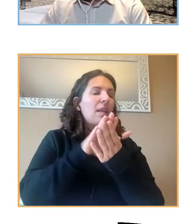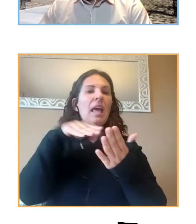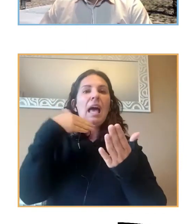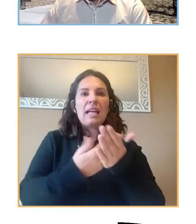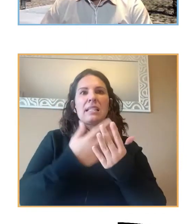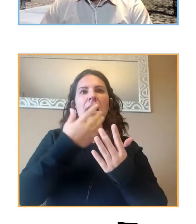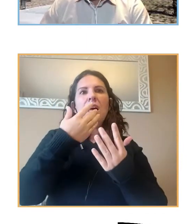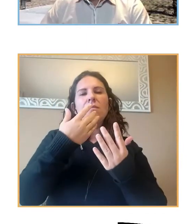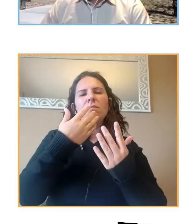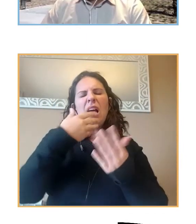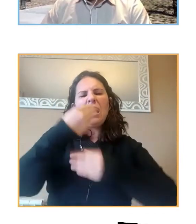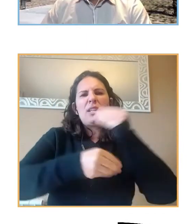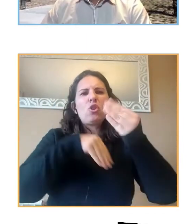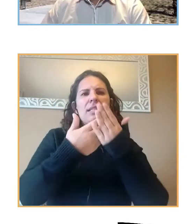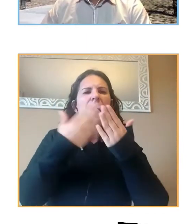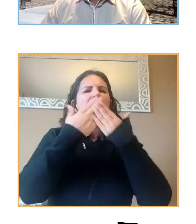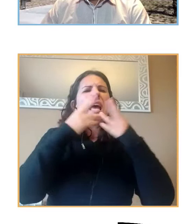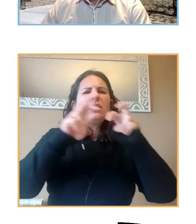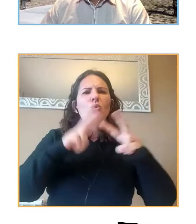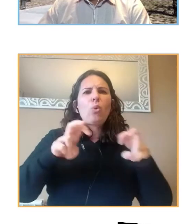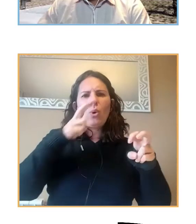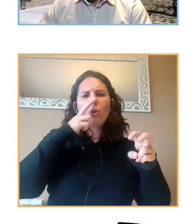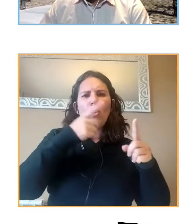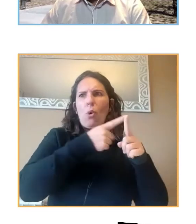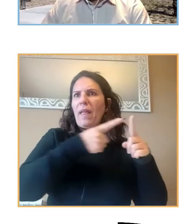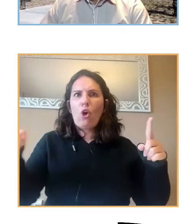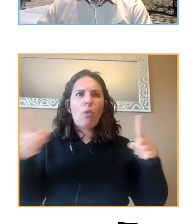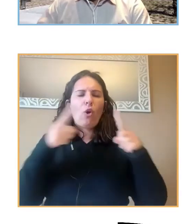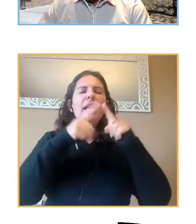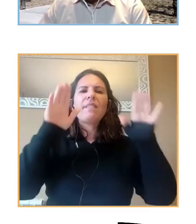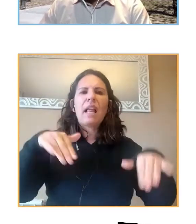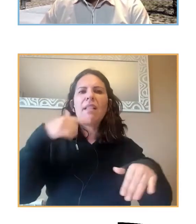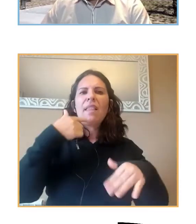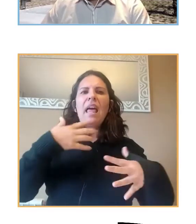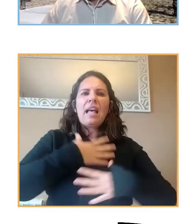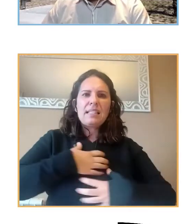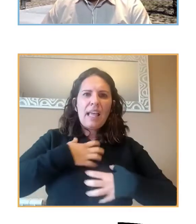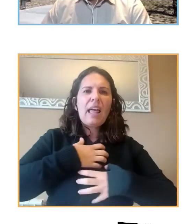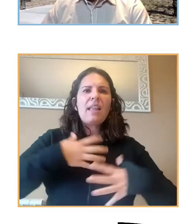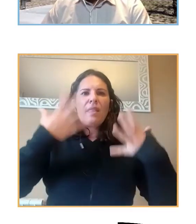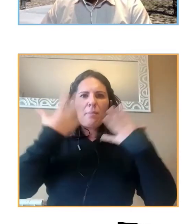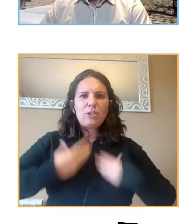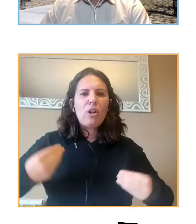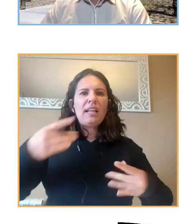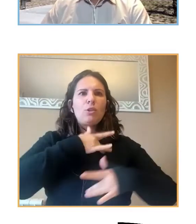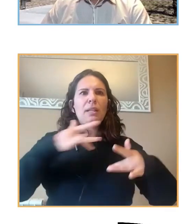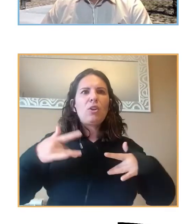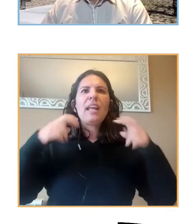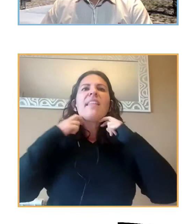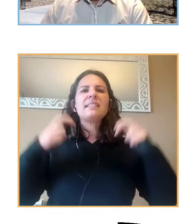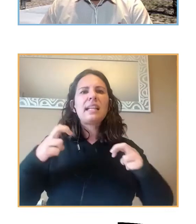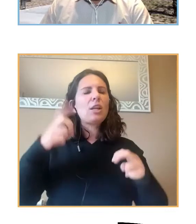estudios longitudinales y dicen exactamente lo mismo que esta ansiedad y esta depresión sintomatología de estrés no es algo pasajero